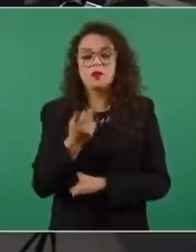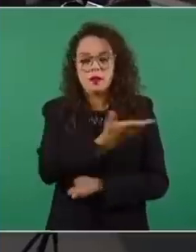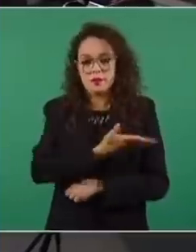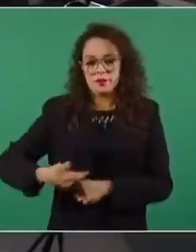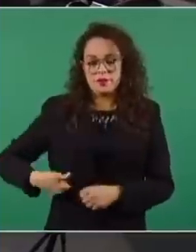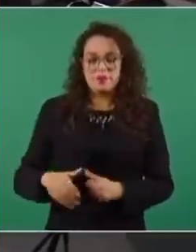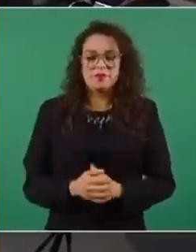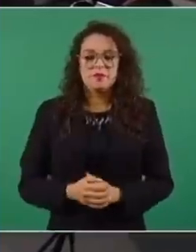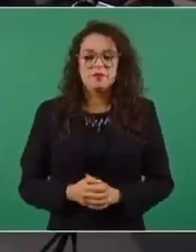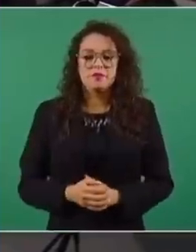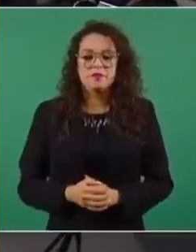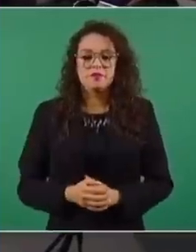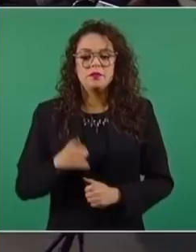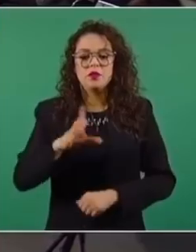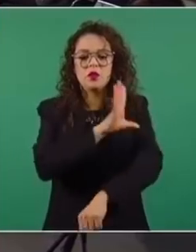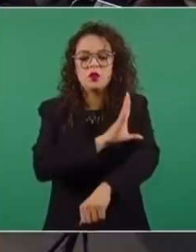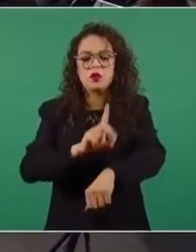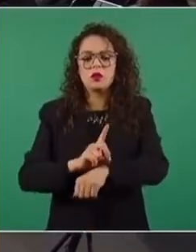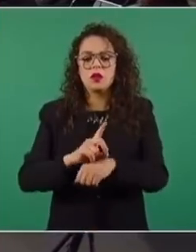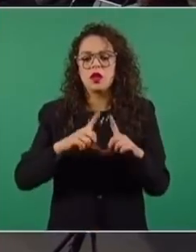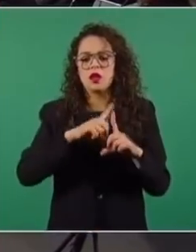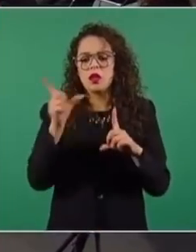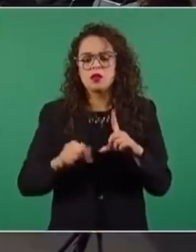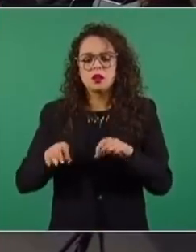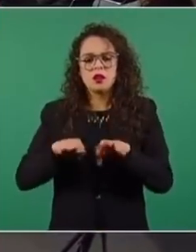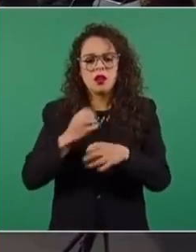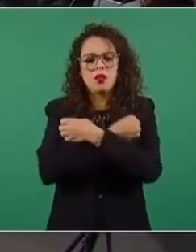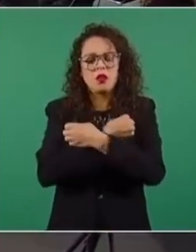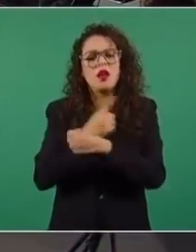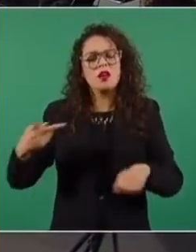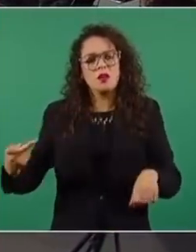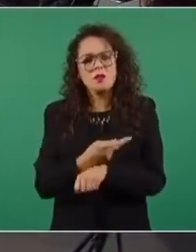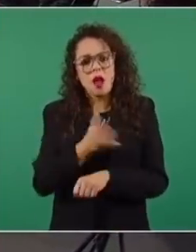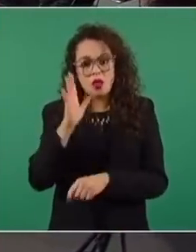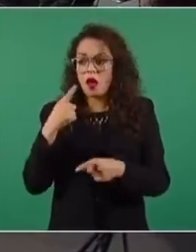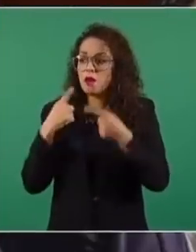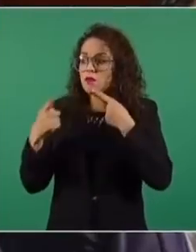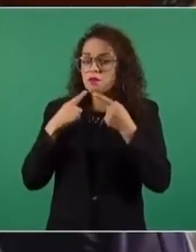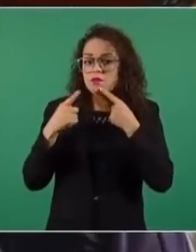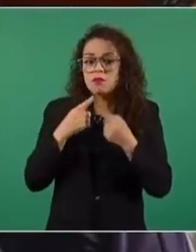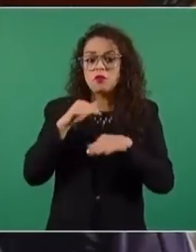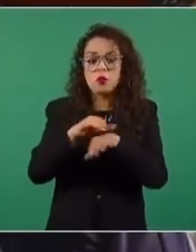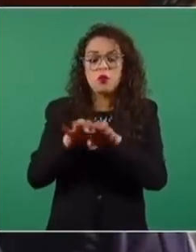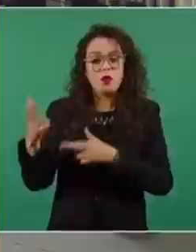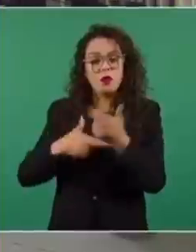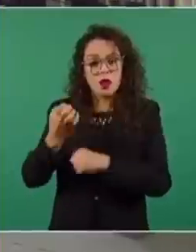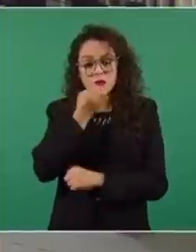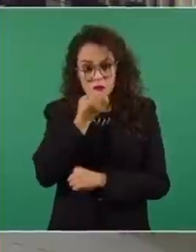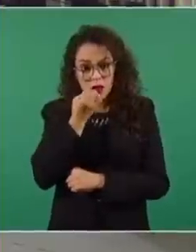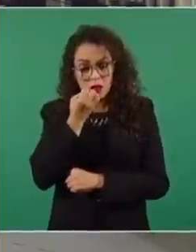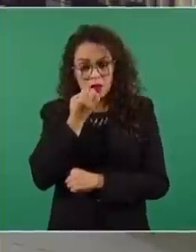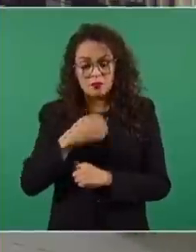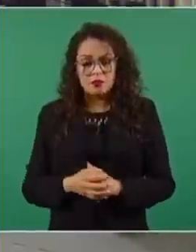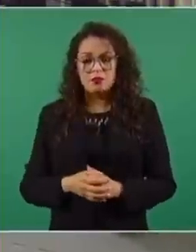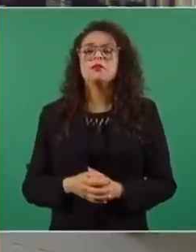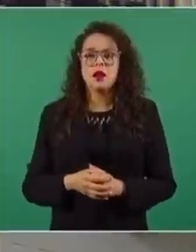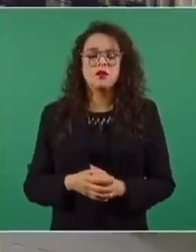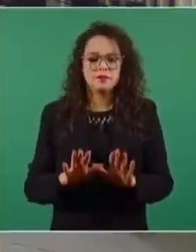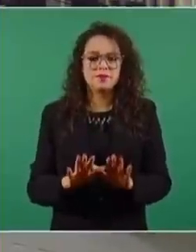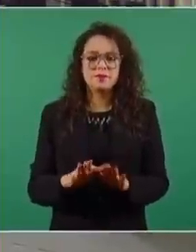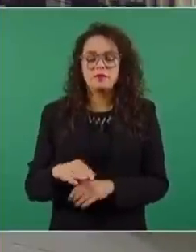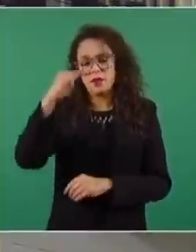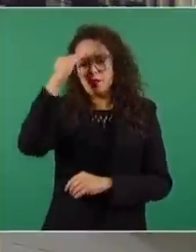¿Qué pasó con la Coordinadora Nacional de Trabajadores de la Educación? ¿Ya tuvieron alguna negociación sobre el regreso a clases? Se está buscando tener con ellos